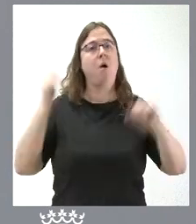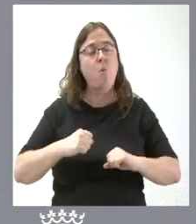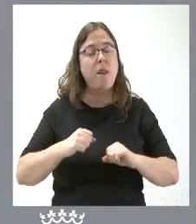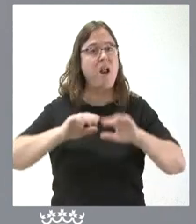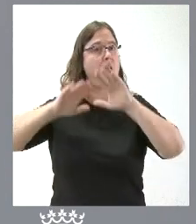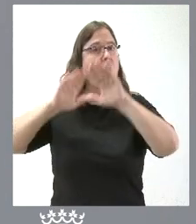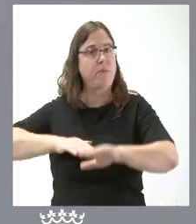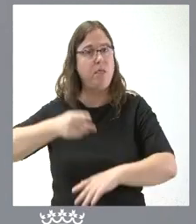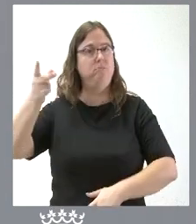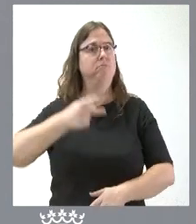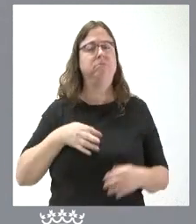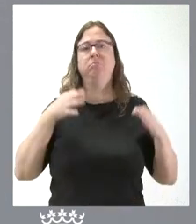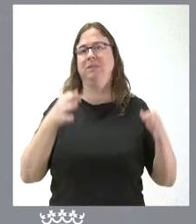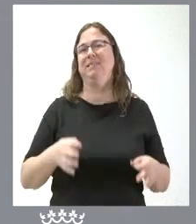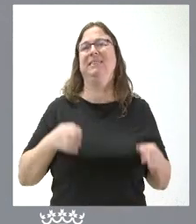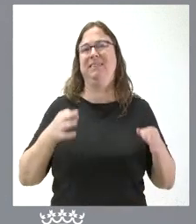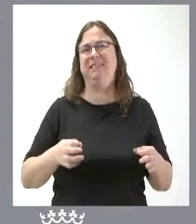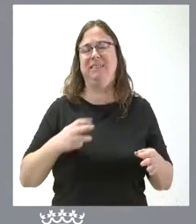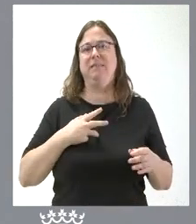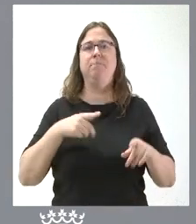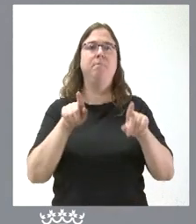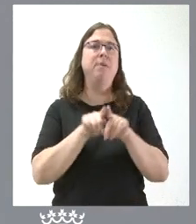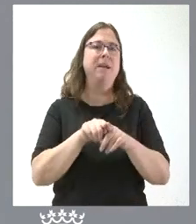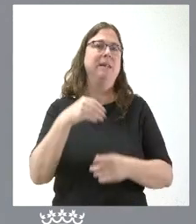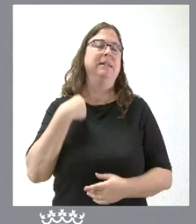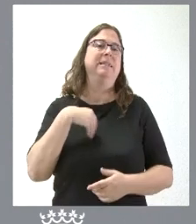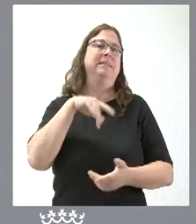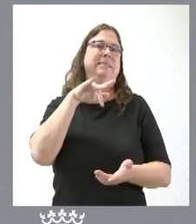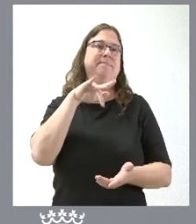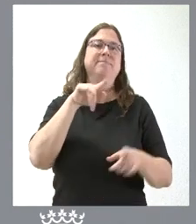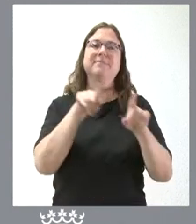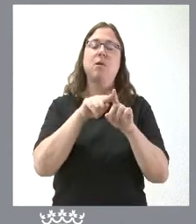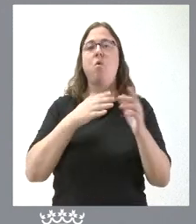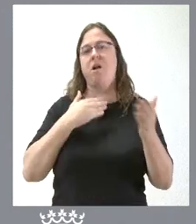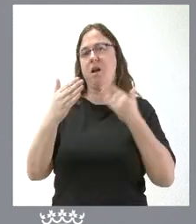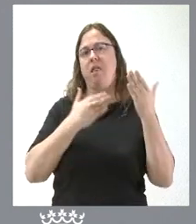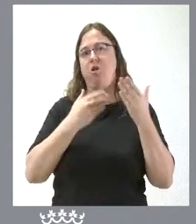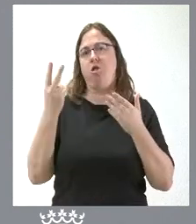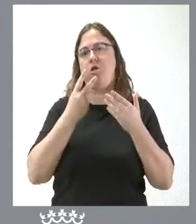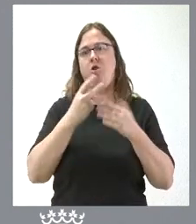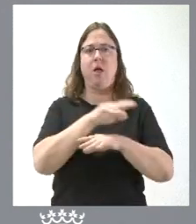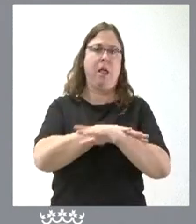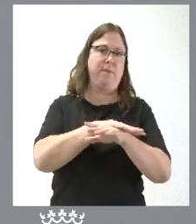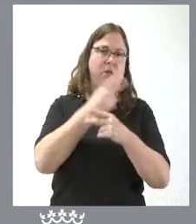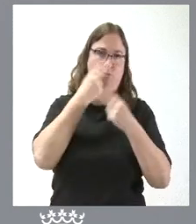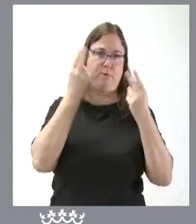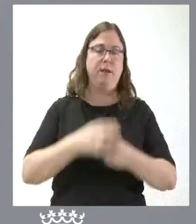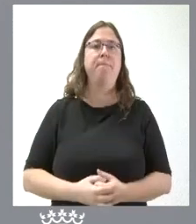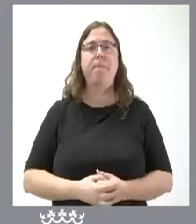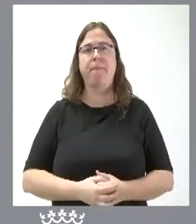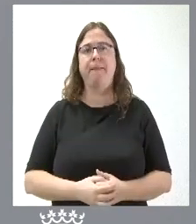institucional sea siempre el que impere en este tipo de relaciones entre administraciones públicas